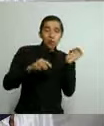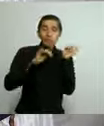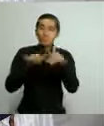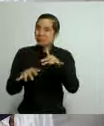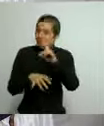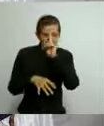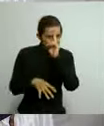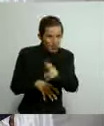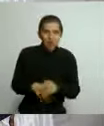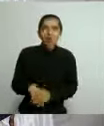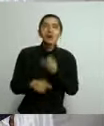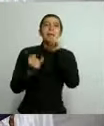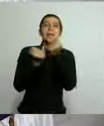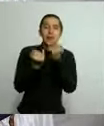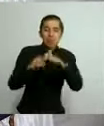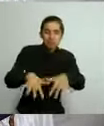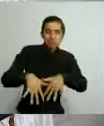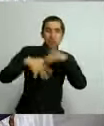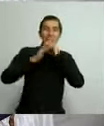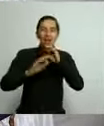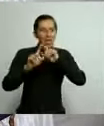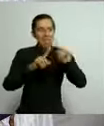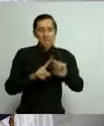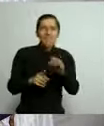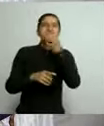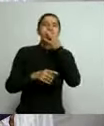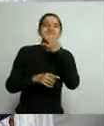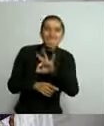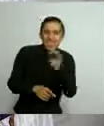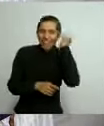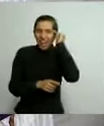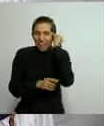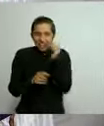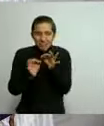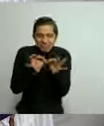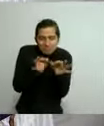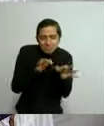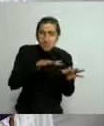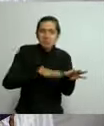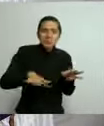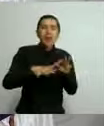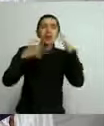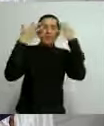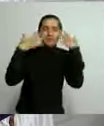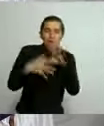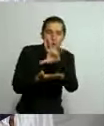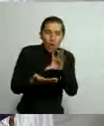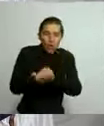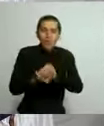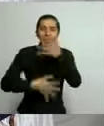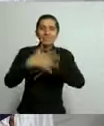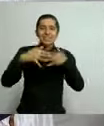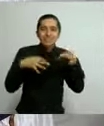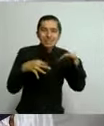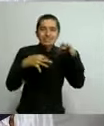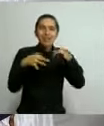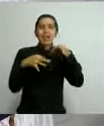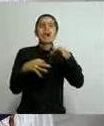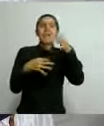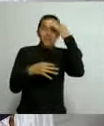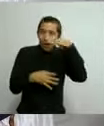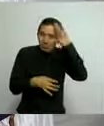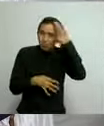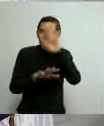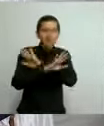eventos públicos, fiestas patronales, fiestas comunitarias, las bodas, quince años, bautizos, que